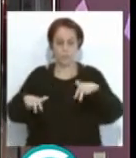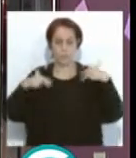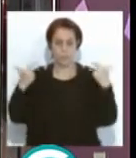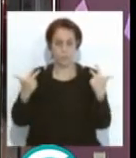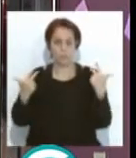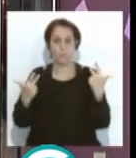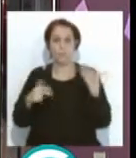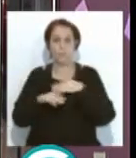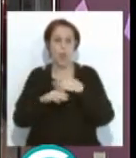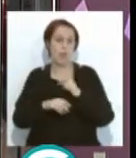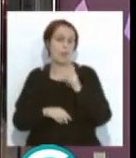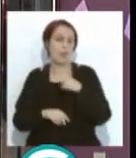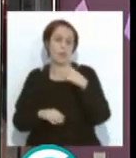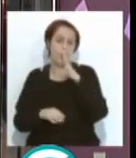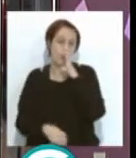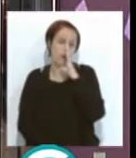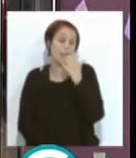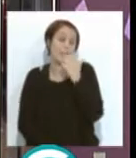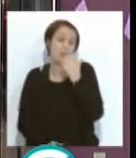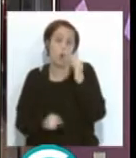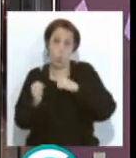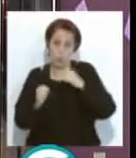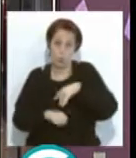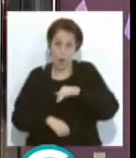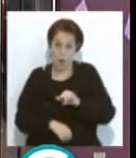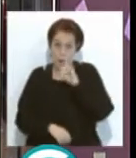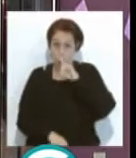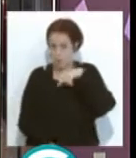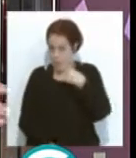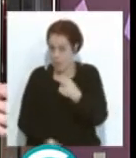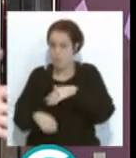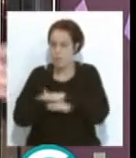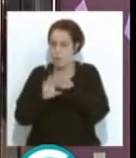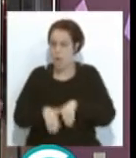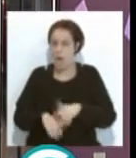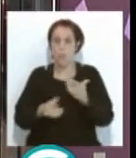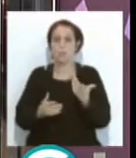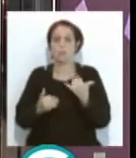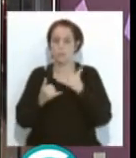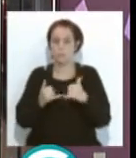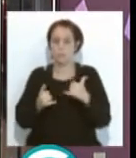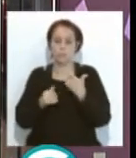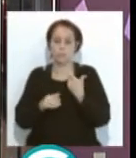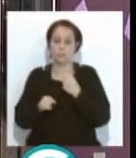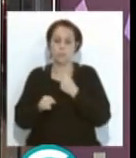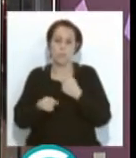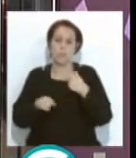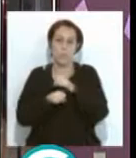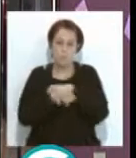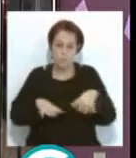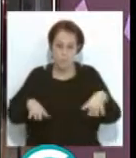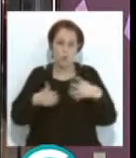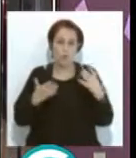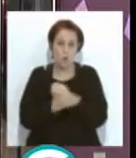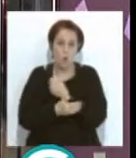al 13 de febrero en el caso de que hubiera concurso el año que viene a la final, habiendo tenido todas las funciones de la